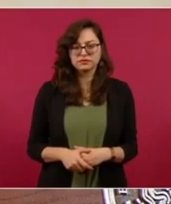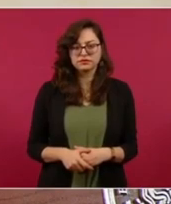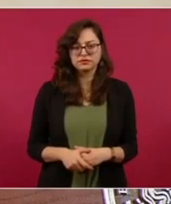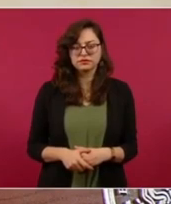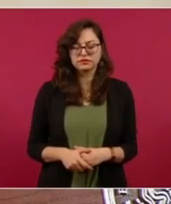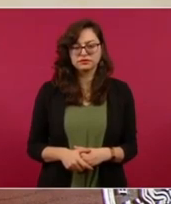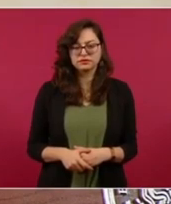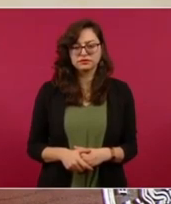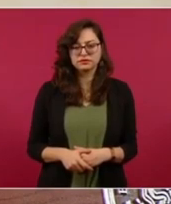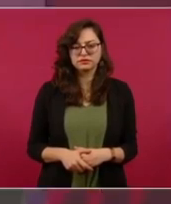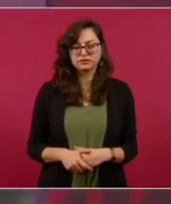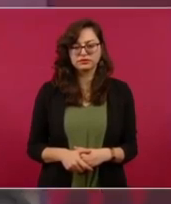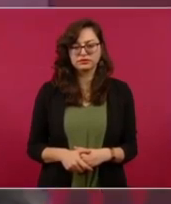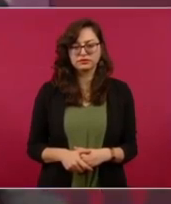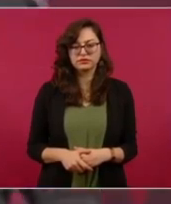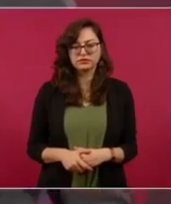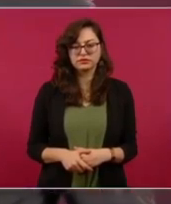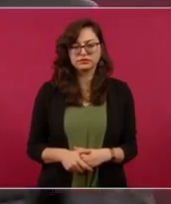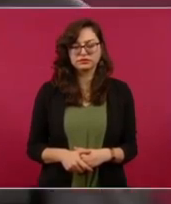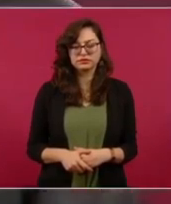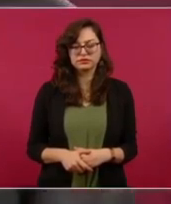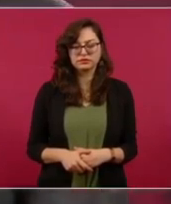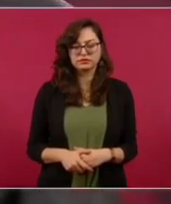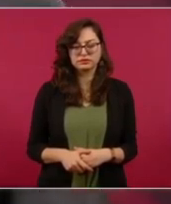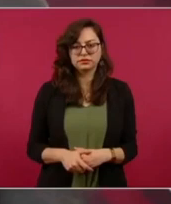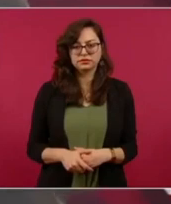Luego, por lo que me preguntas,